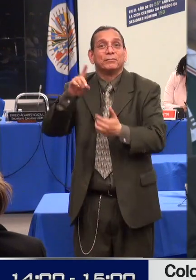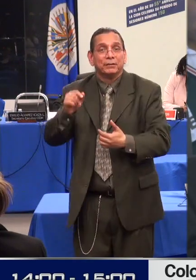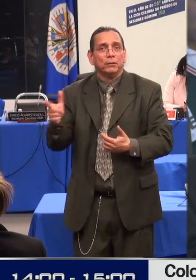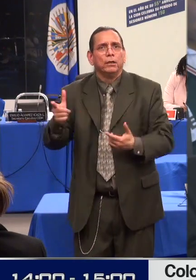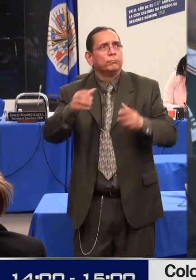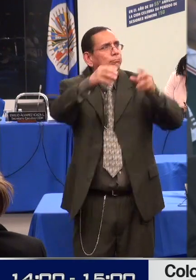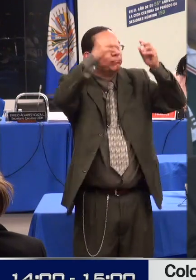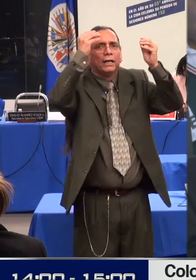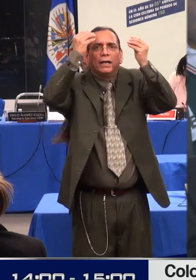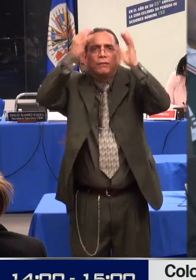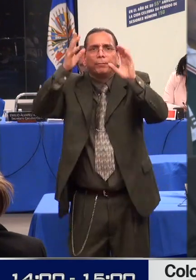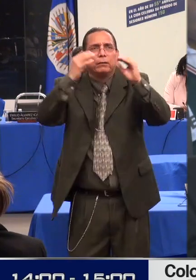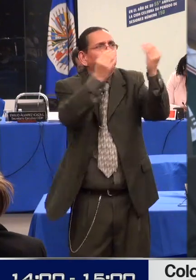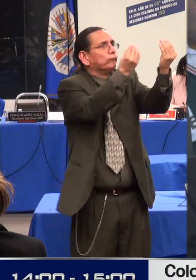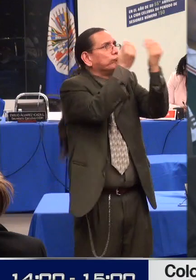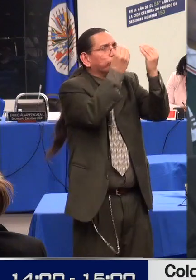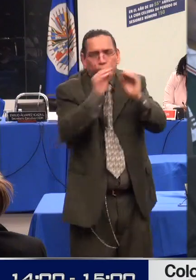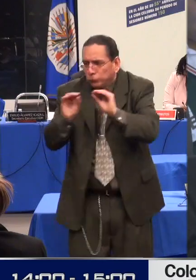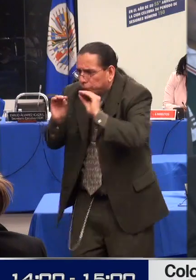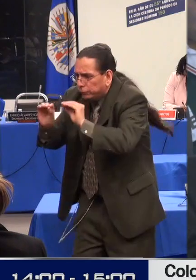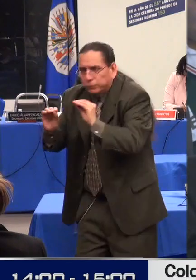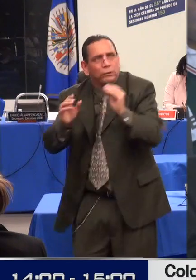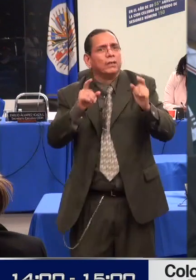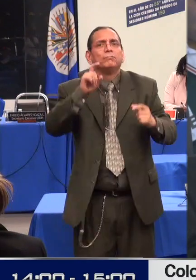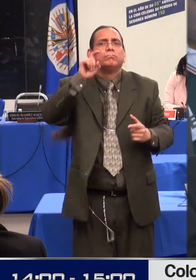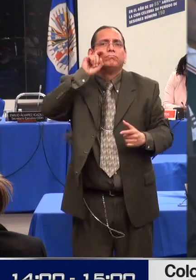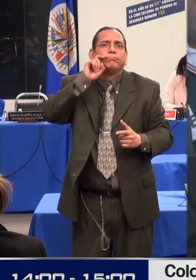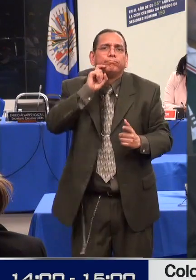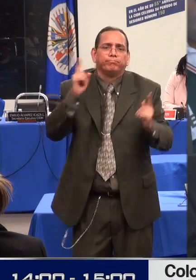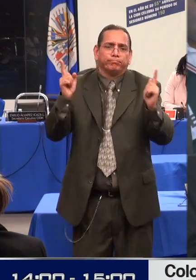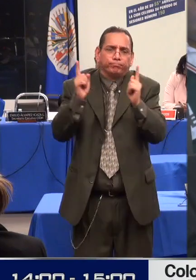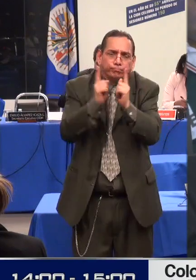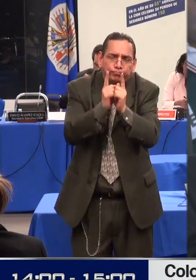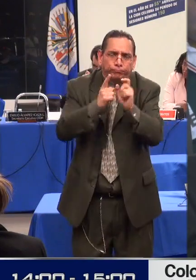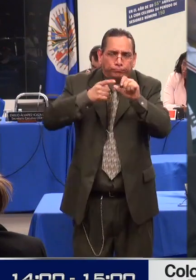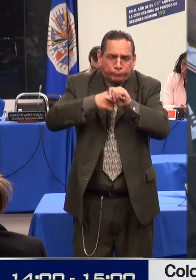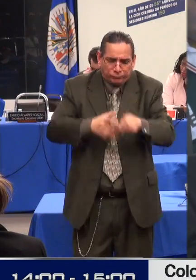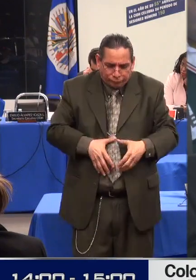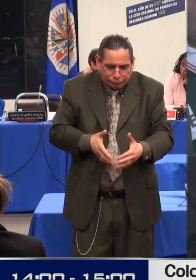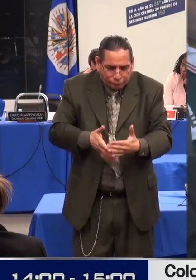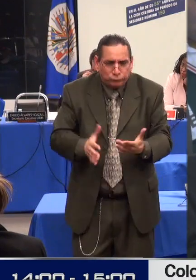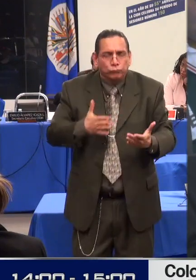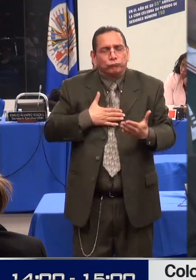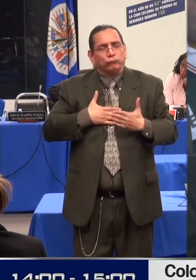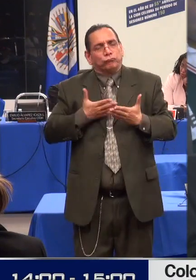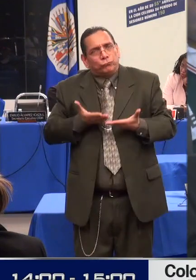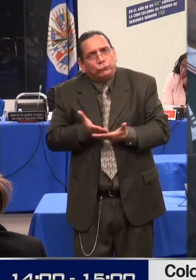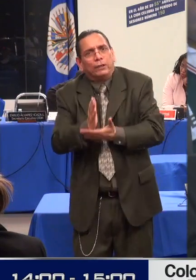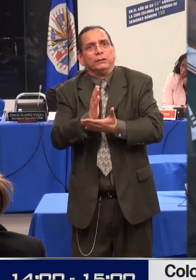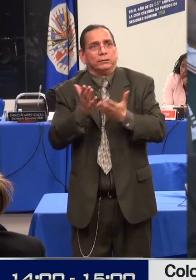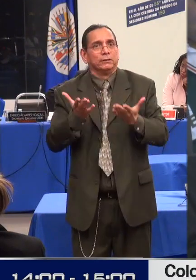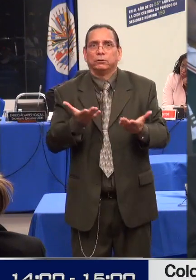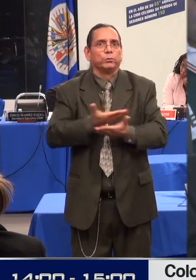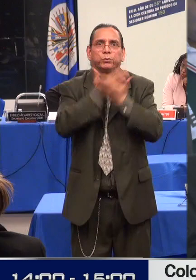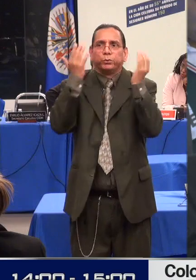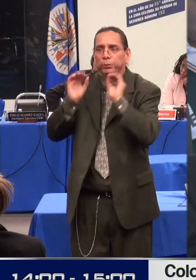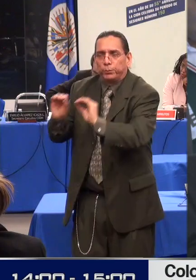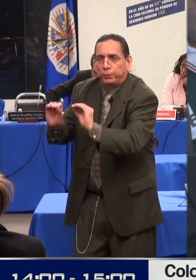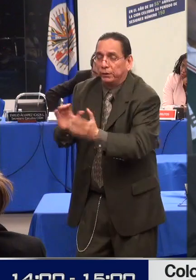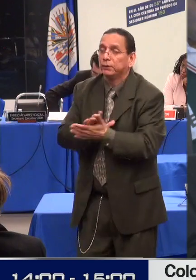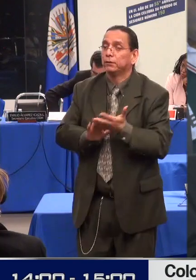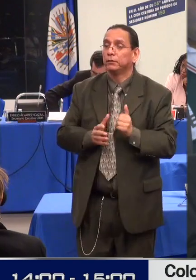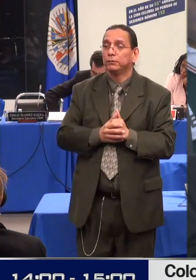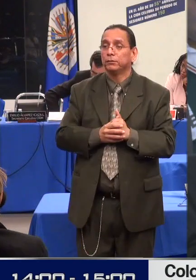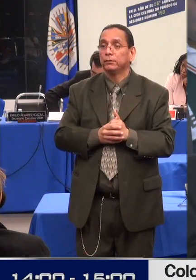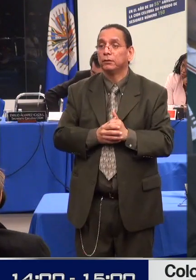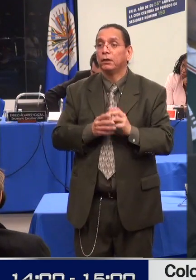médicos ni la EPS para pedir información sobre la sensualidad nos dicen unas palabras muy